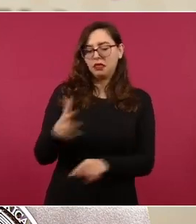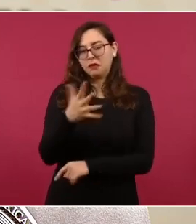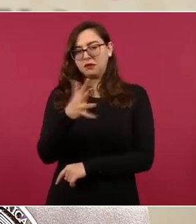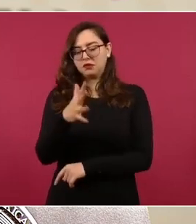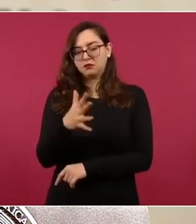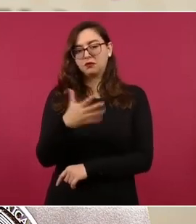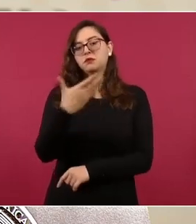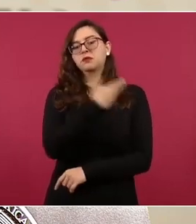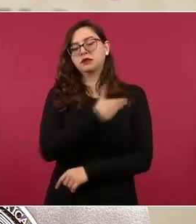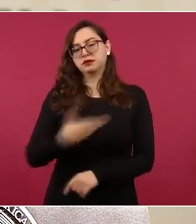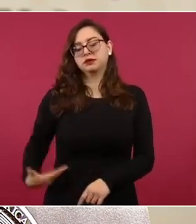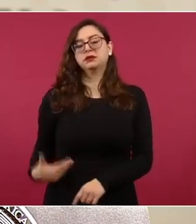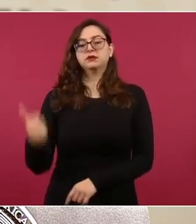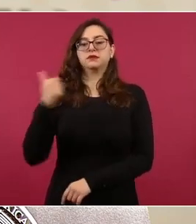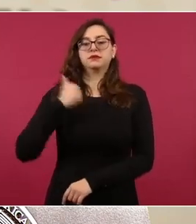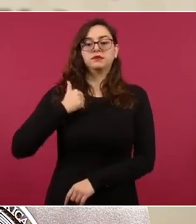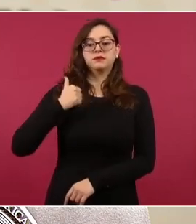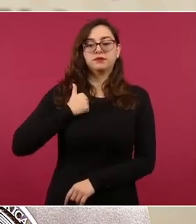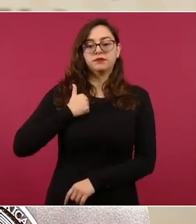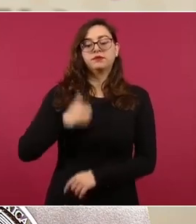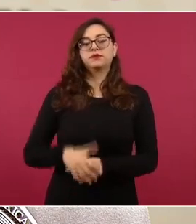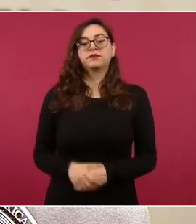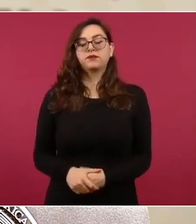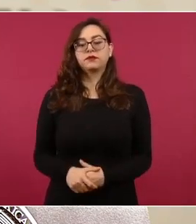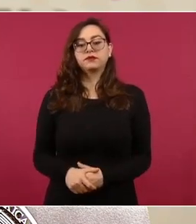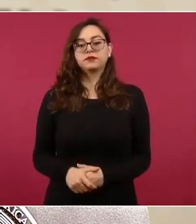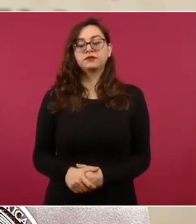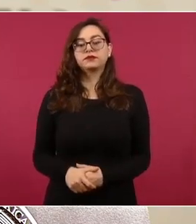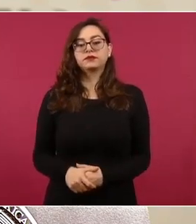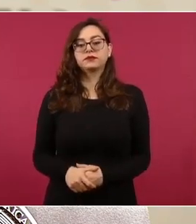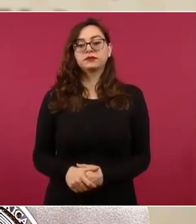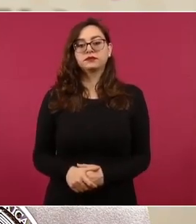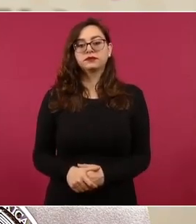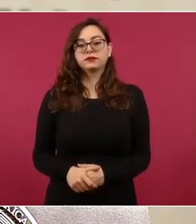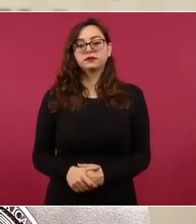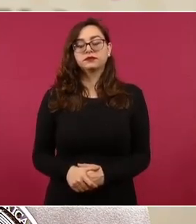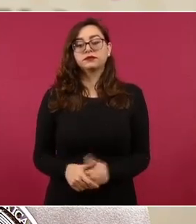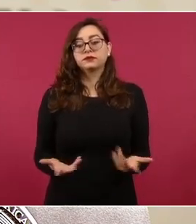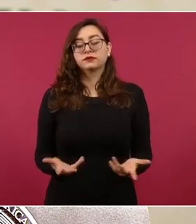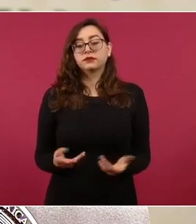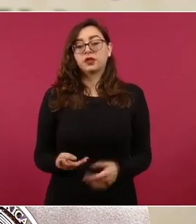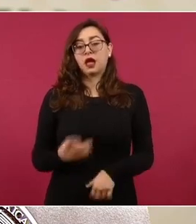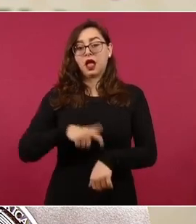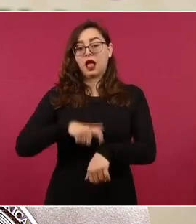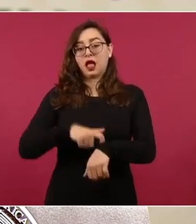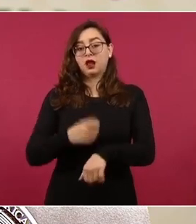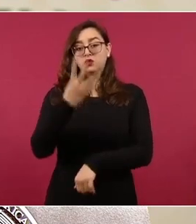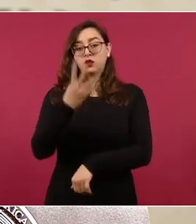Se recibirá al presidente Biden aquí en Palacio Nacional, filo de las cuatro de la tarde.